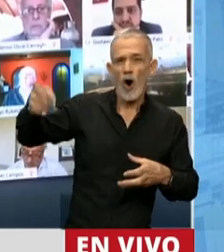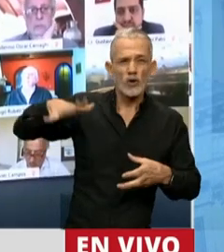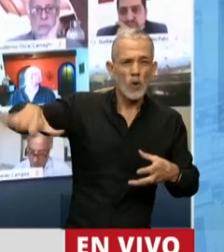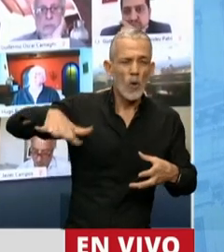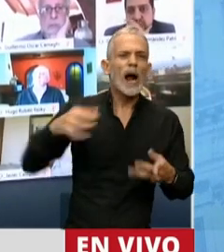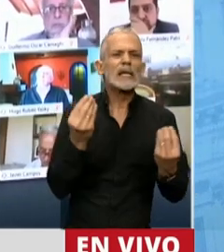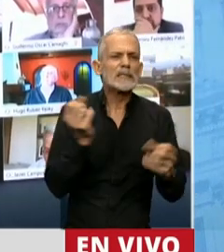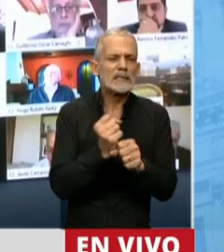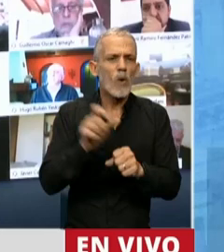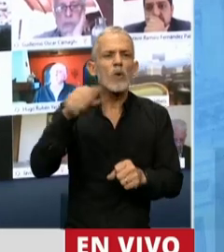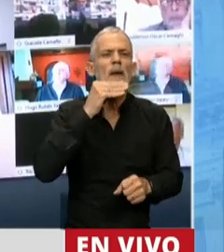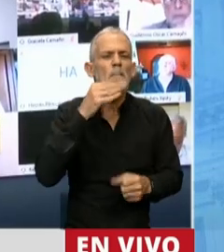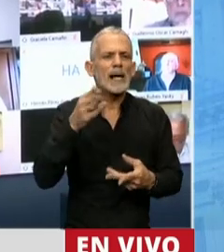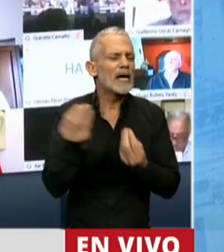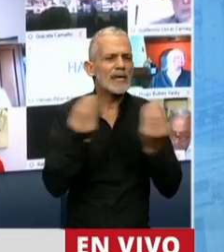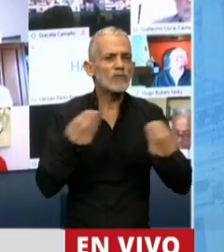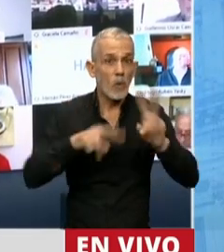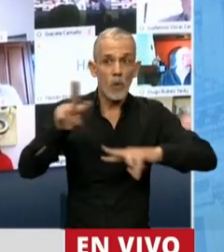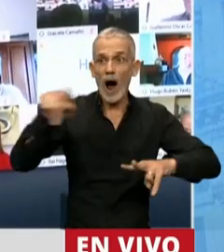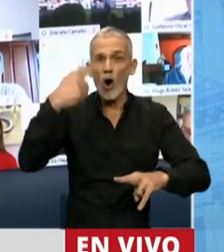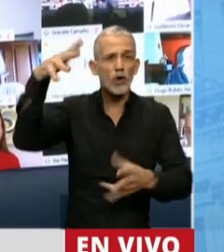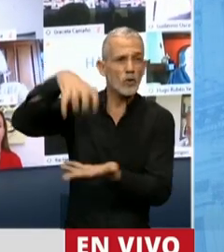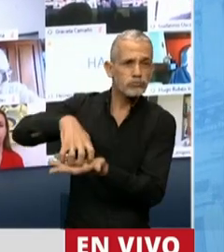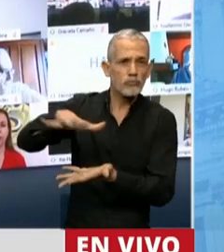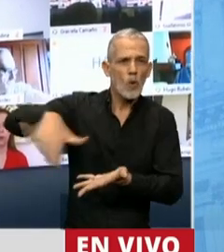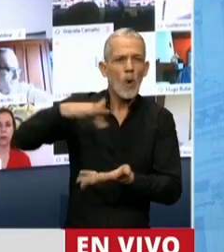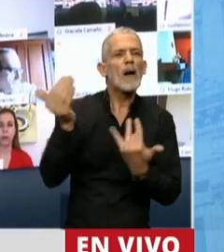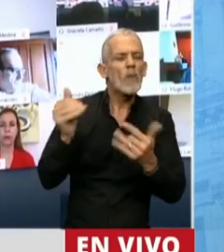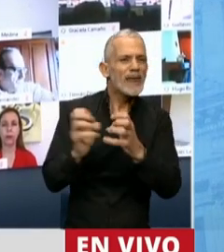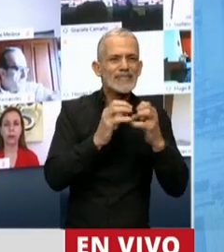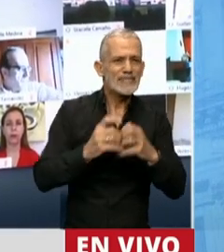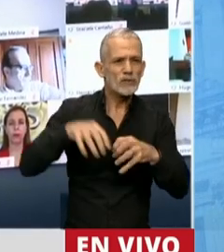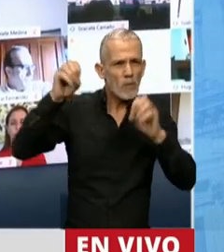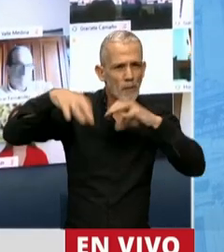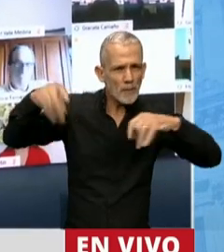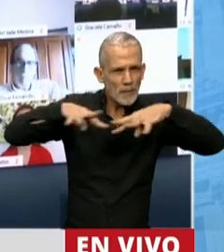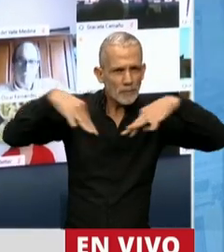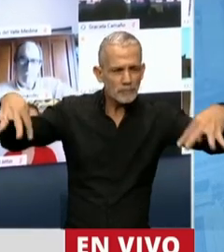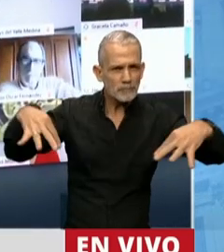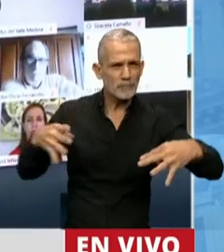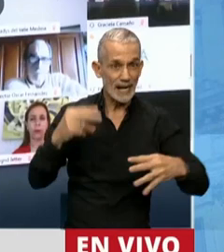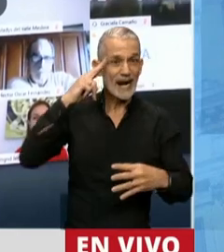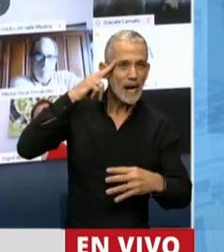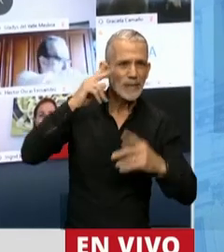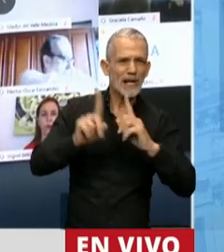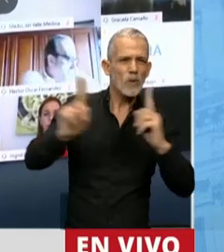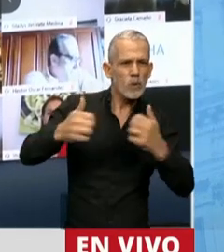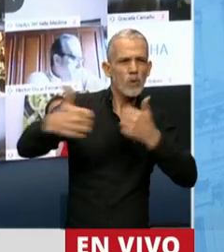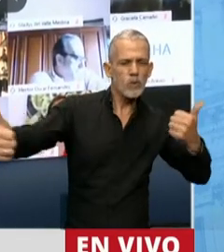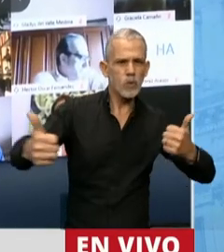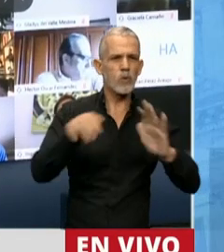¿qué se hizo? ¿Qué hizo usted para buscar un lugar donde podamos sesionar respetando las condiciones